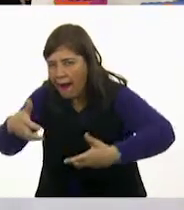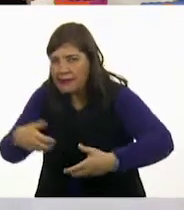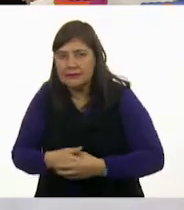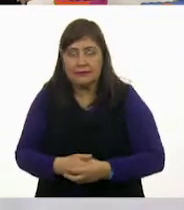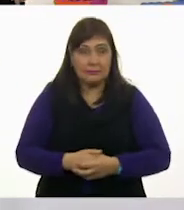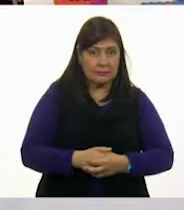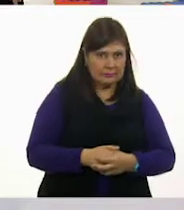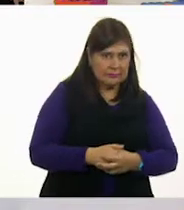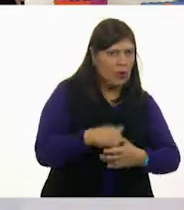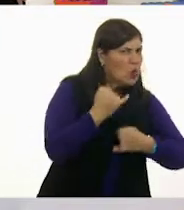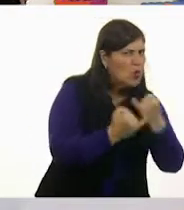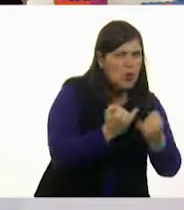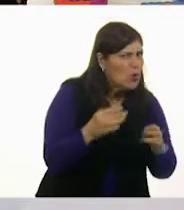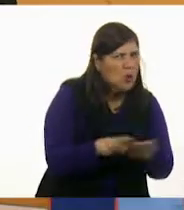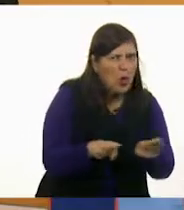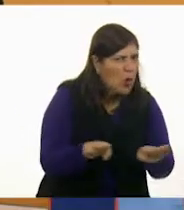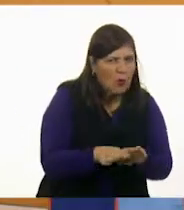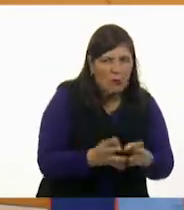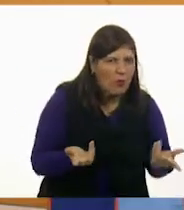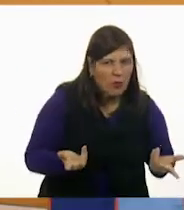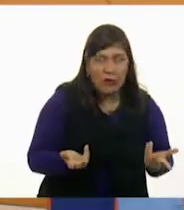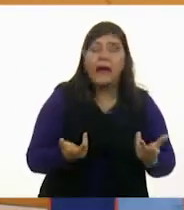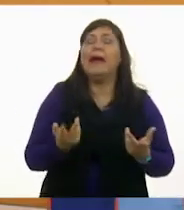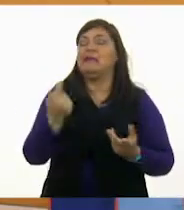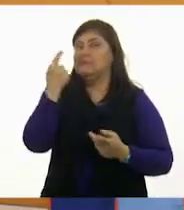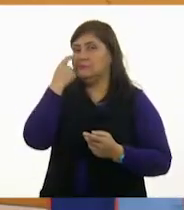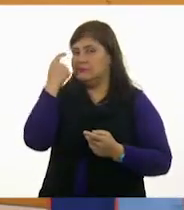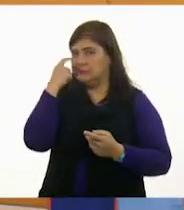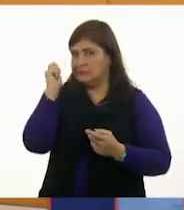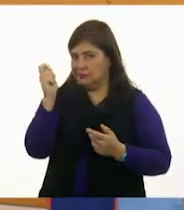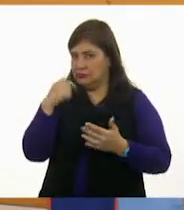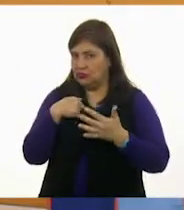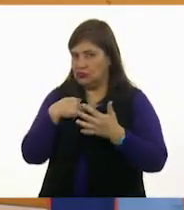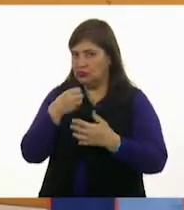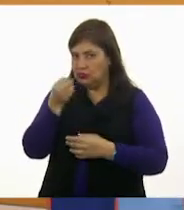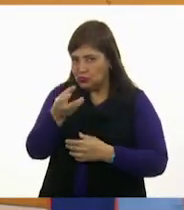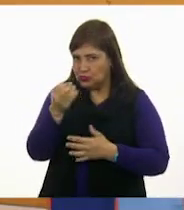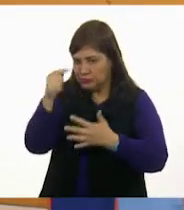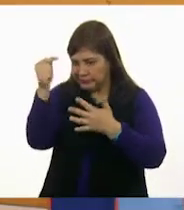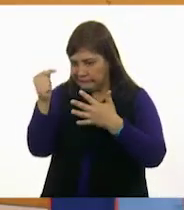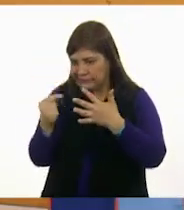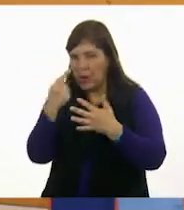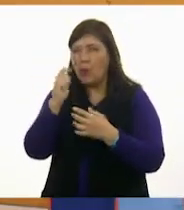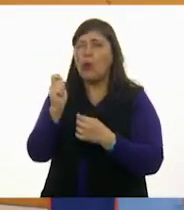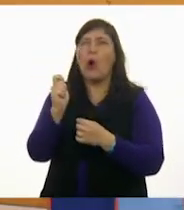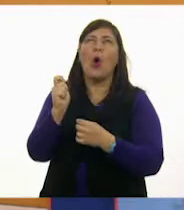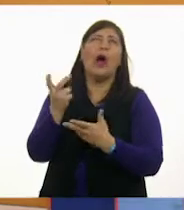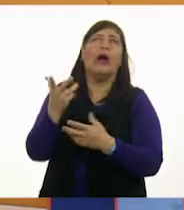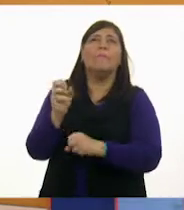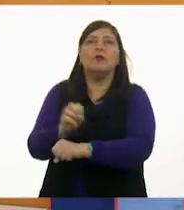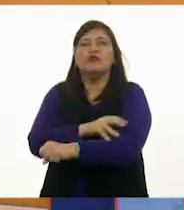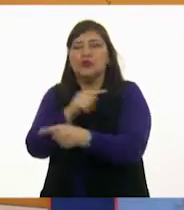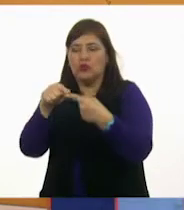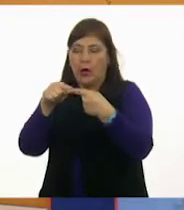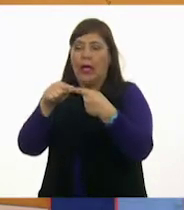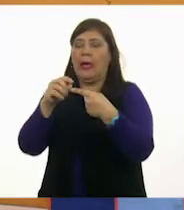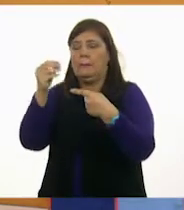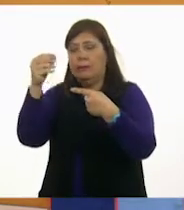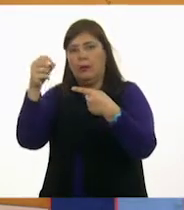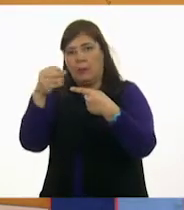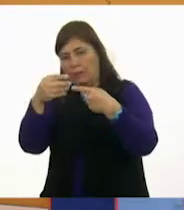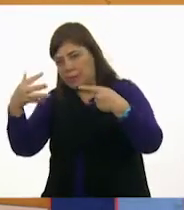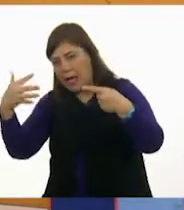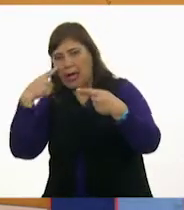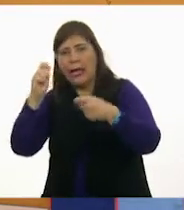¿cómo se juega? Fíjate bien. Yo voy a dar unas características de cierta emoción y voy a decir un